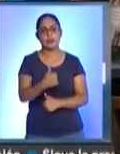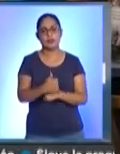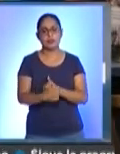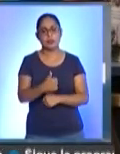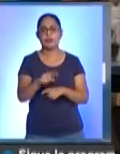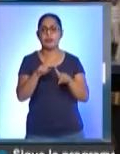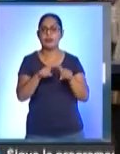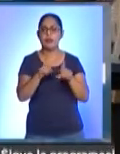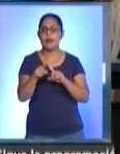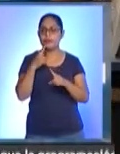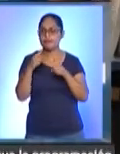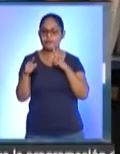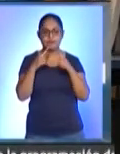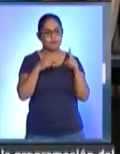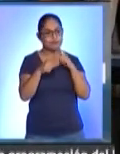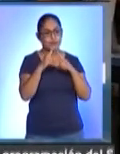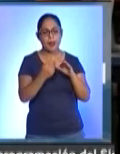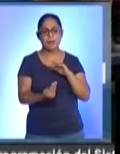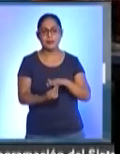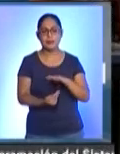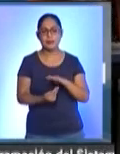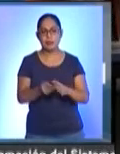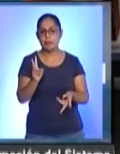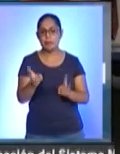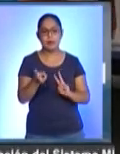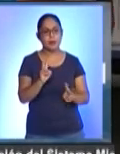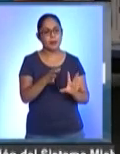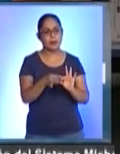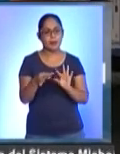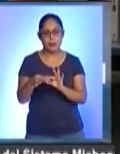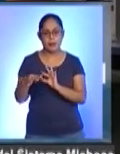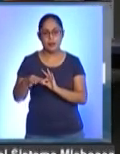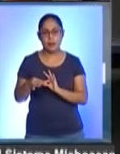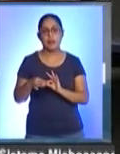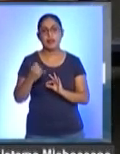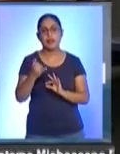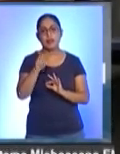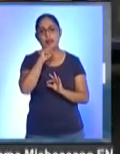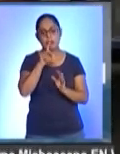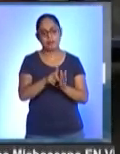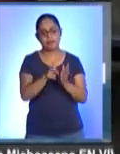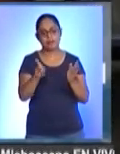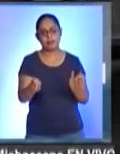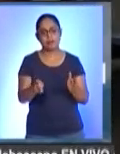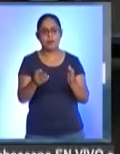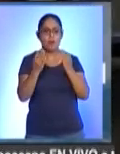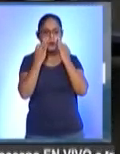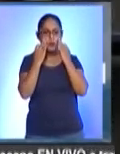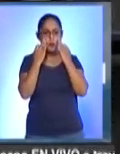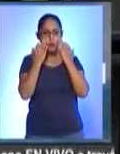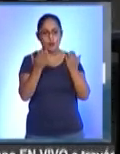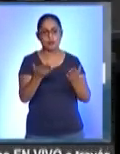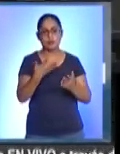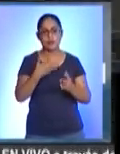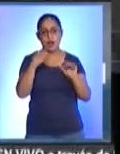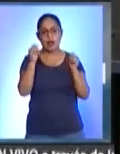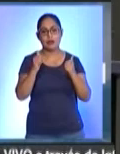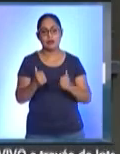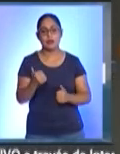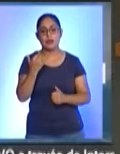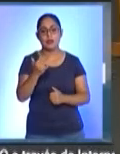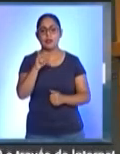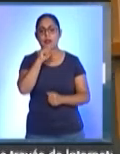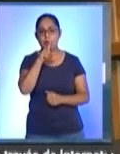serie de conversatorios, mesas de diálogo, presentaciones editoriales, muestras artísticas y un maratón de proyectos que aún son